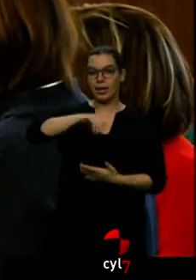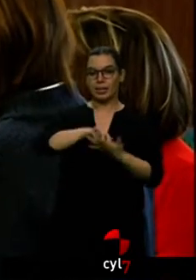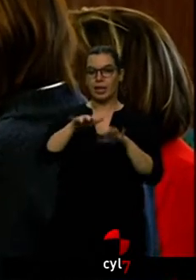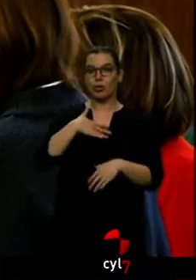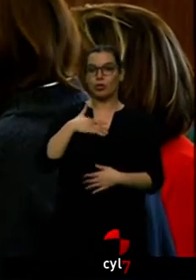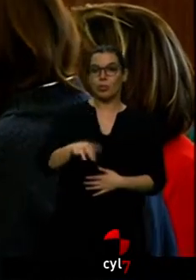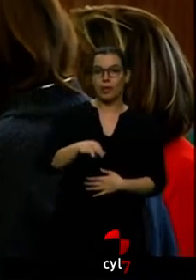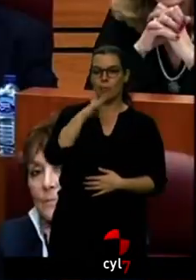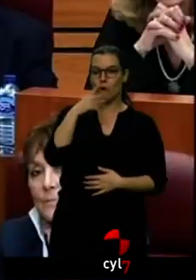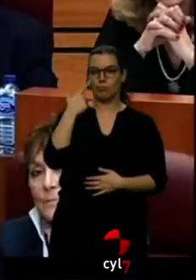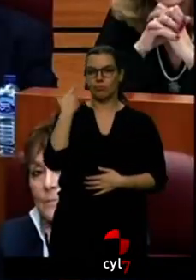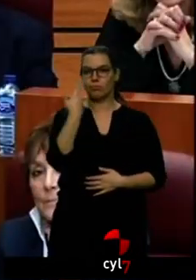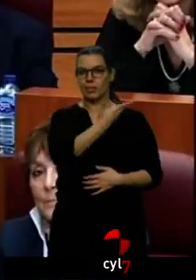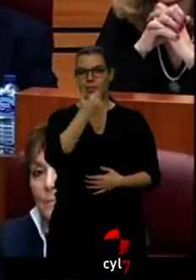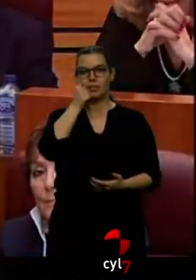León.